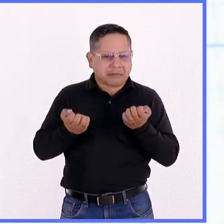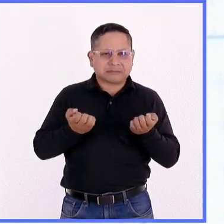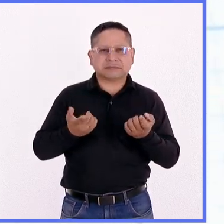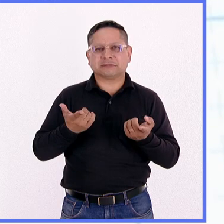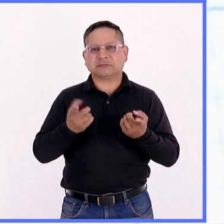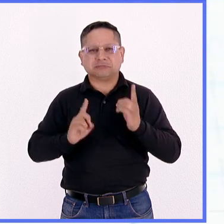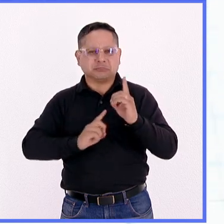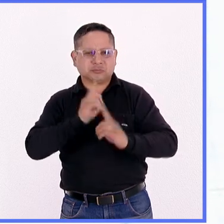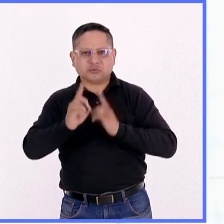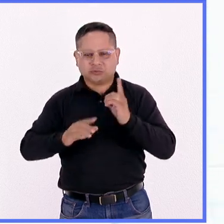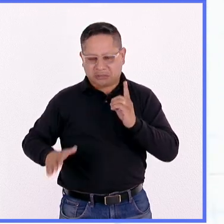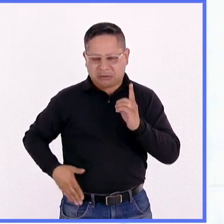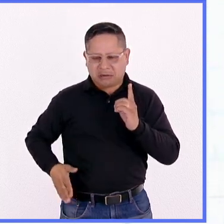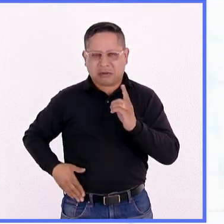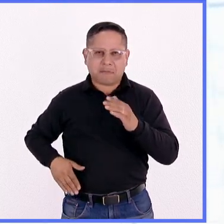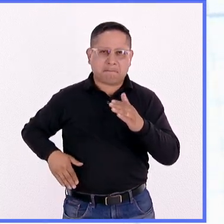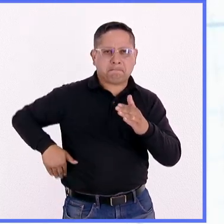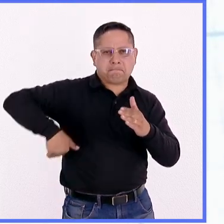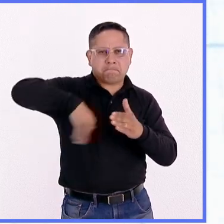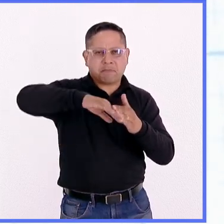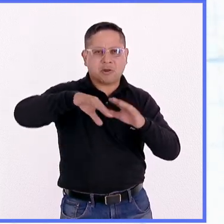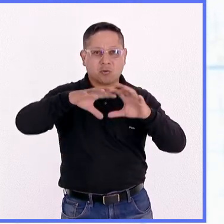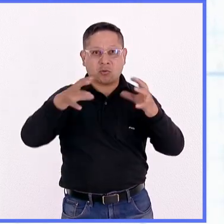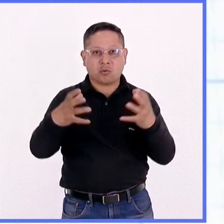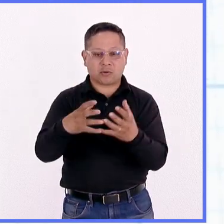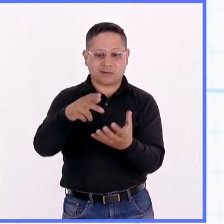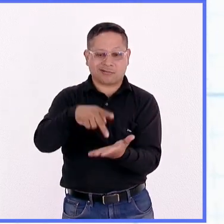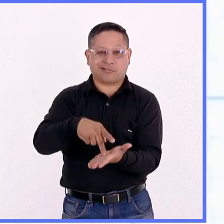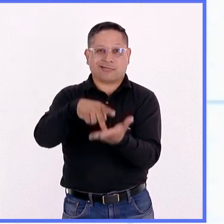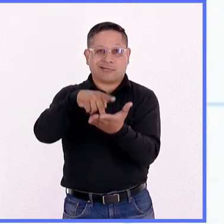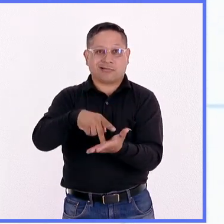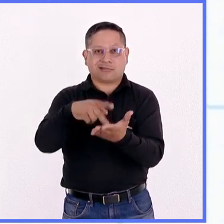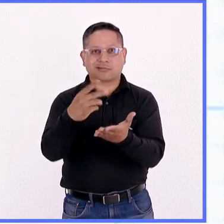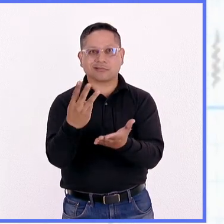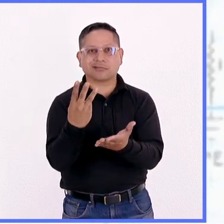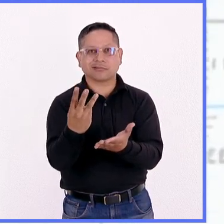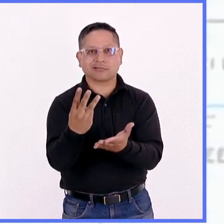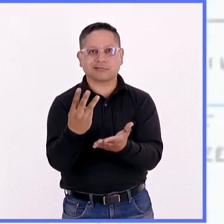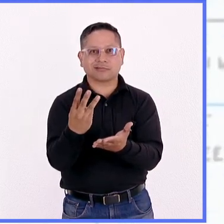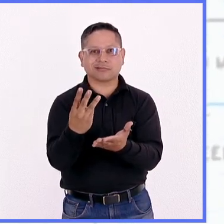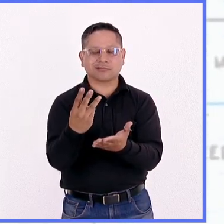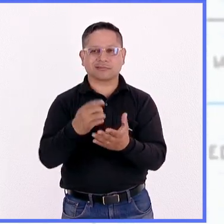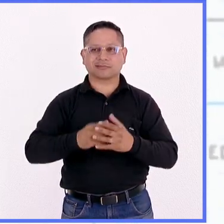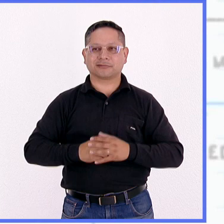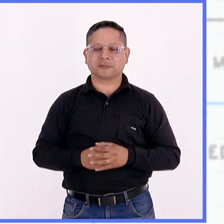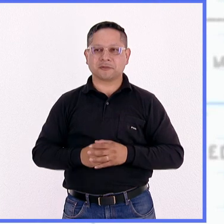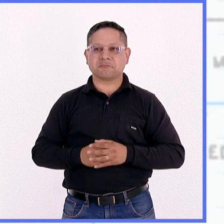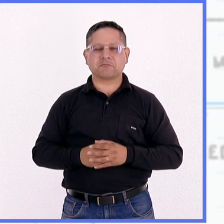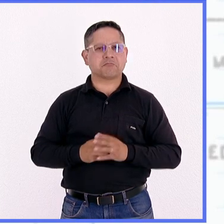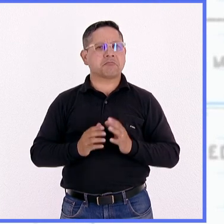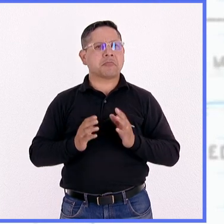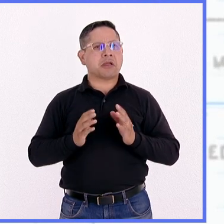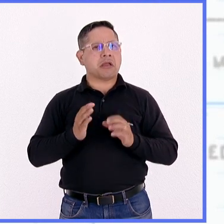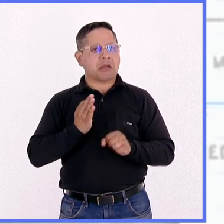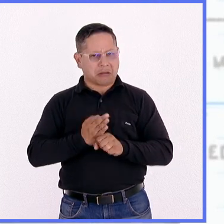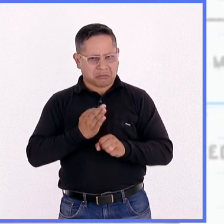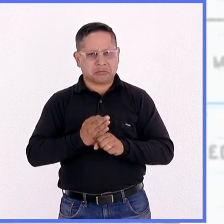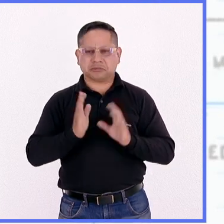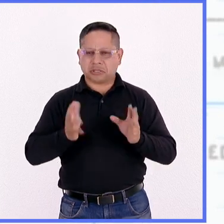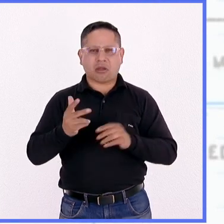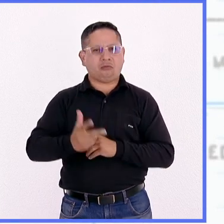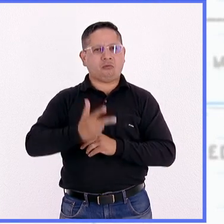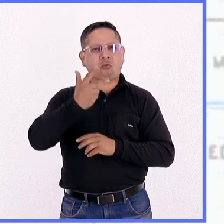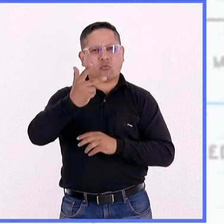y golpear con las caderas esta pelota de hule de 3 kilogramos de peso. Actualmente ya somos más de 8